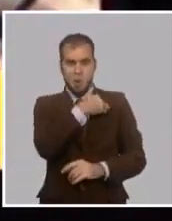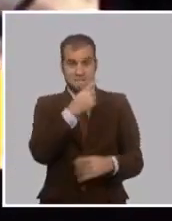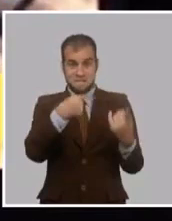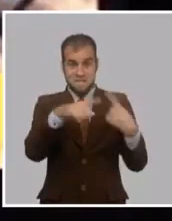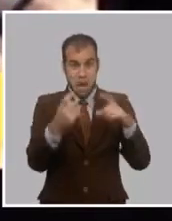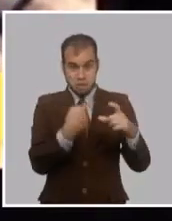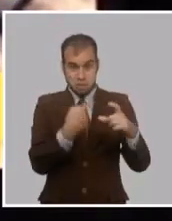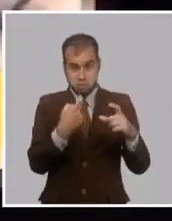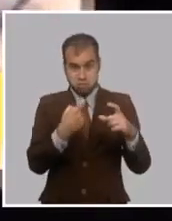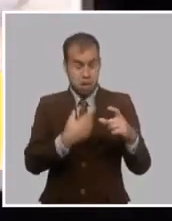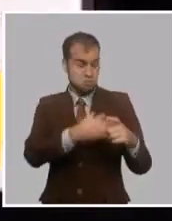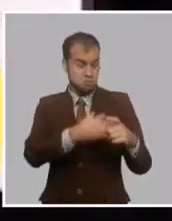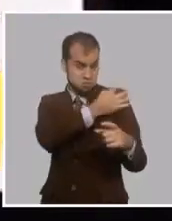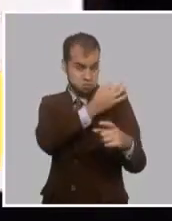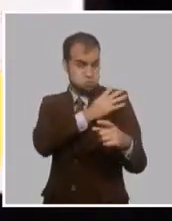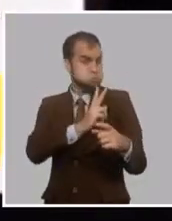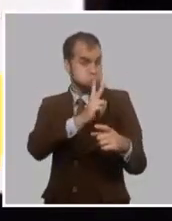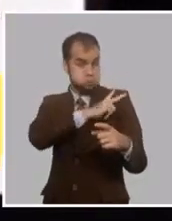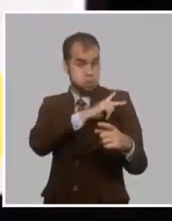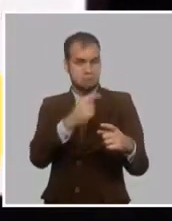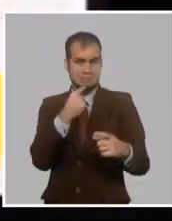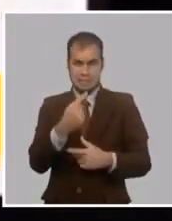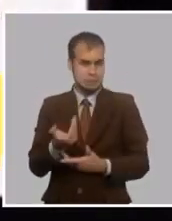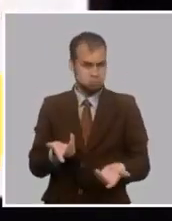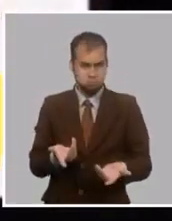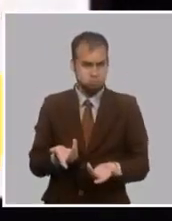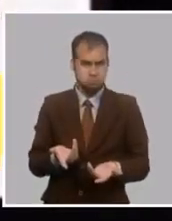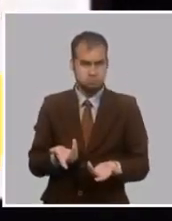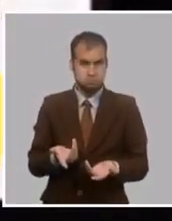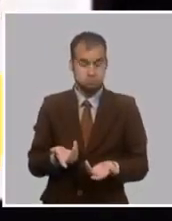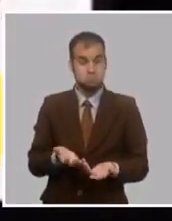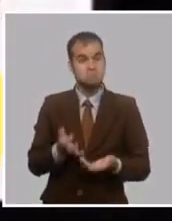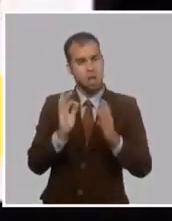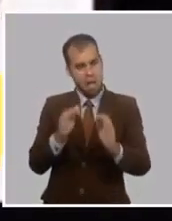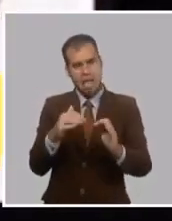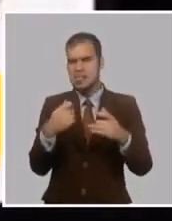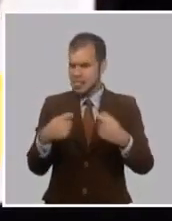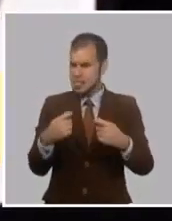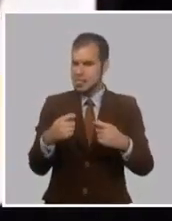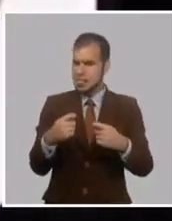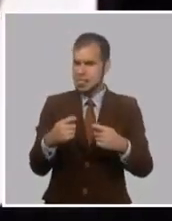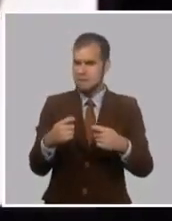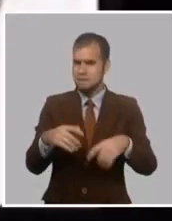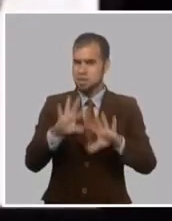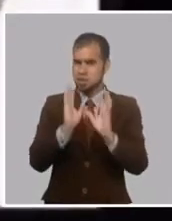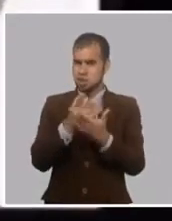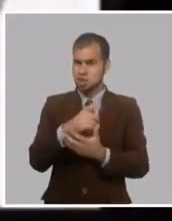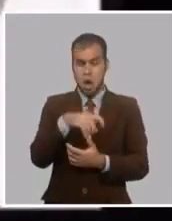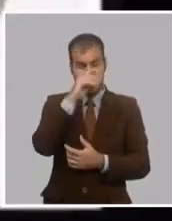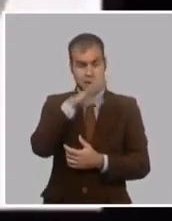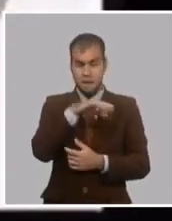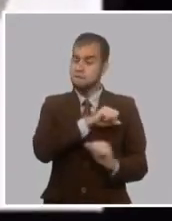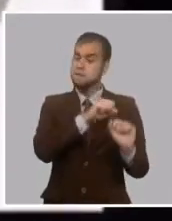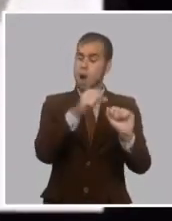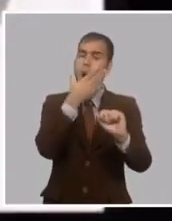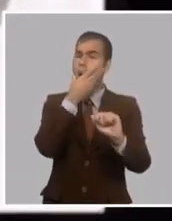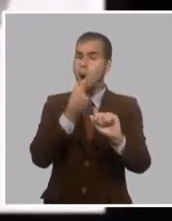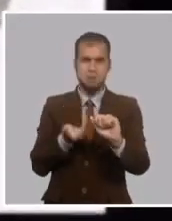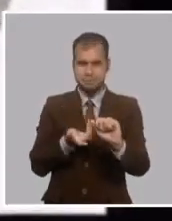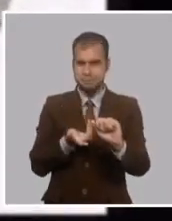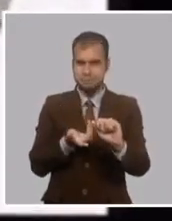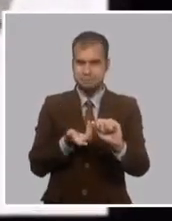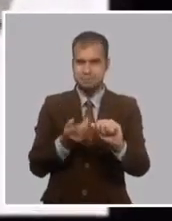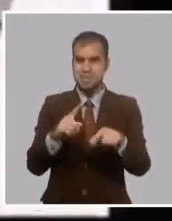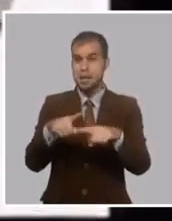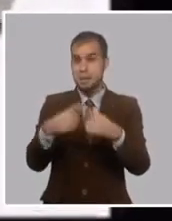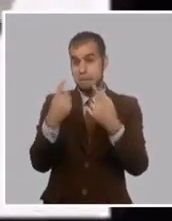Carrillo le dijo a Serafín, ¿no ves? No decía yo que no debíamos presentarle a este muchacho a Martí, porque iba a